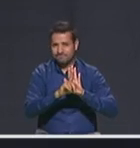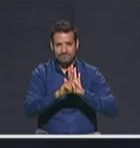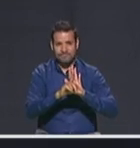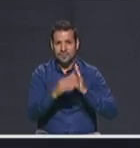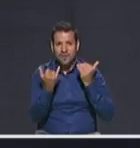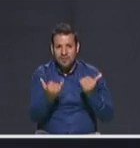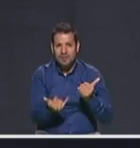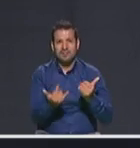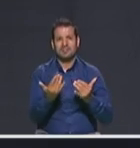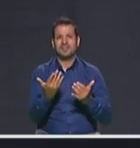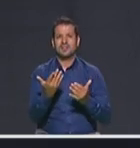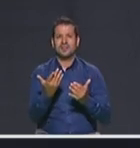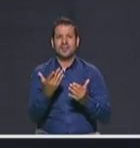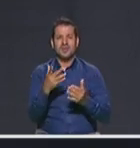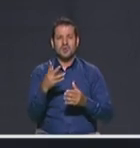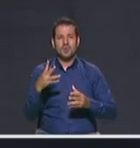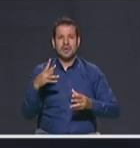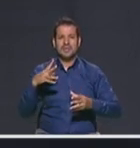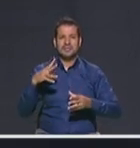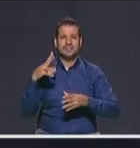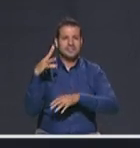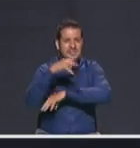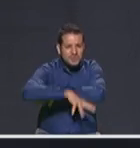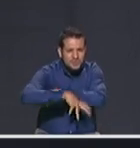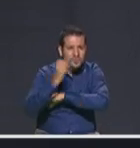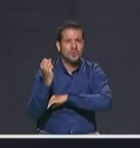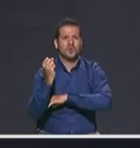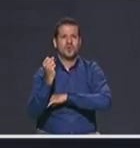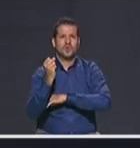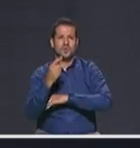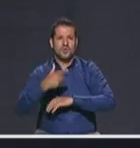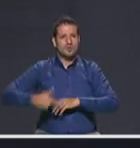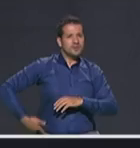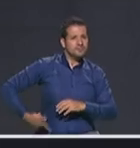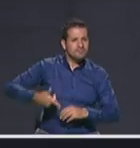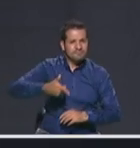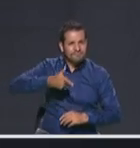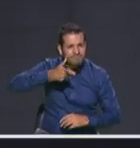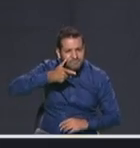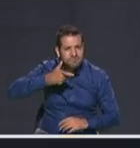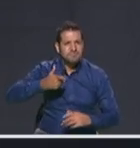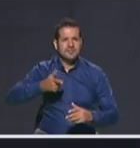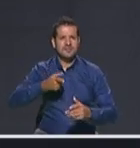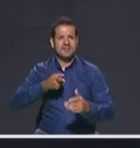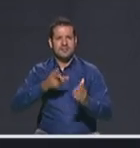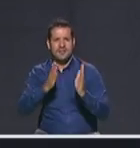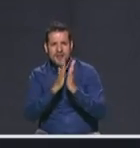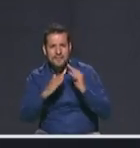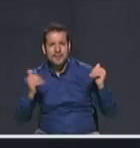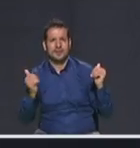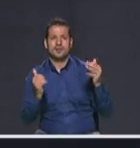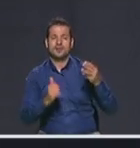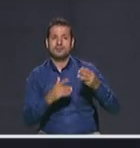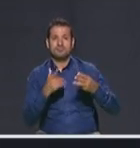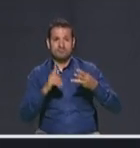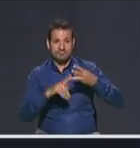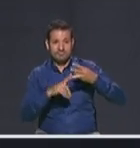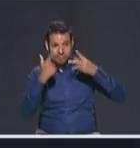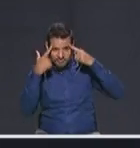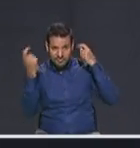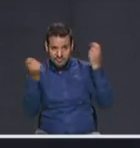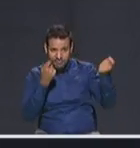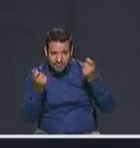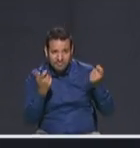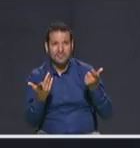fleteos, que son autores de los hurtos. En tercer lugar, vamos a implementar una estrategia con la ciudadanía, los